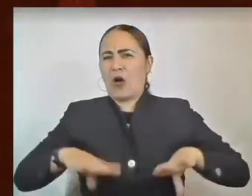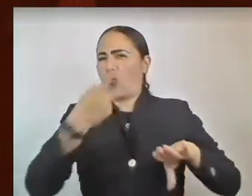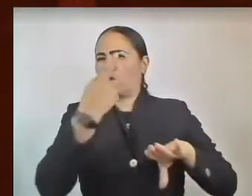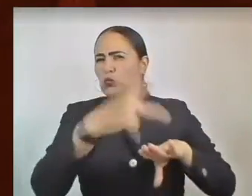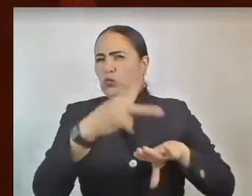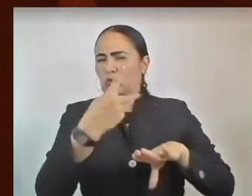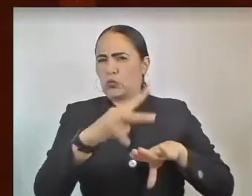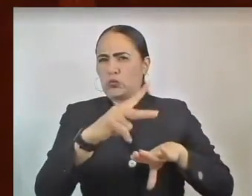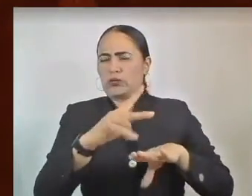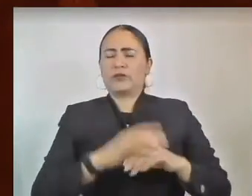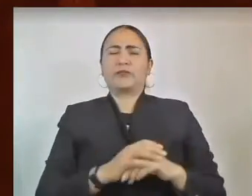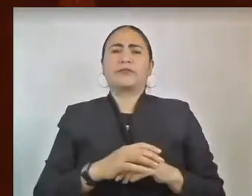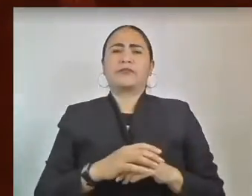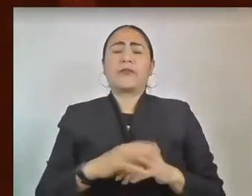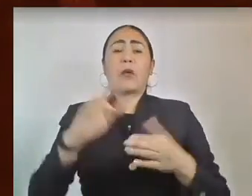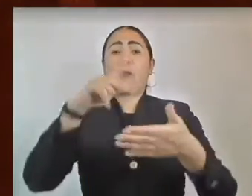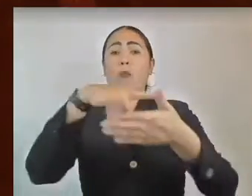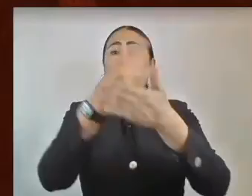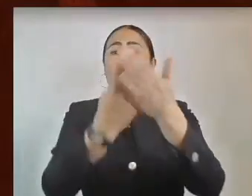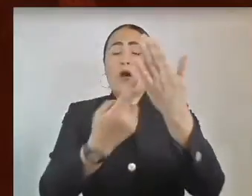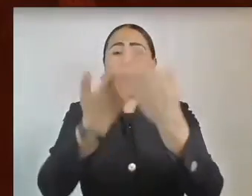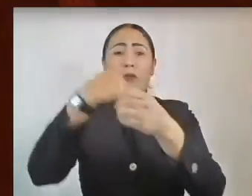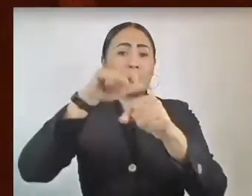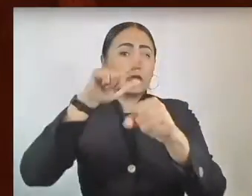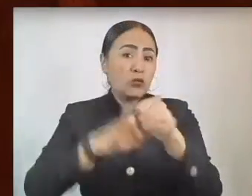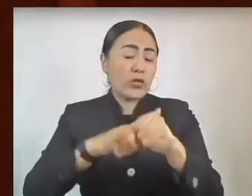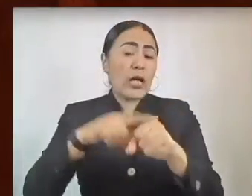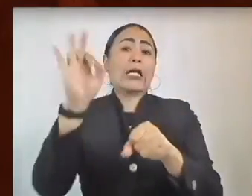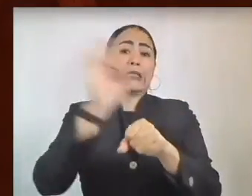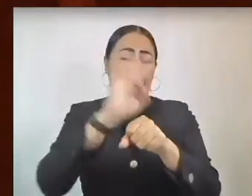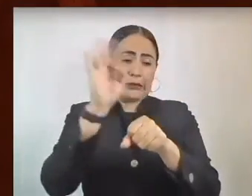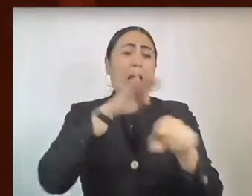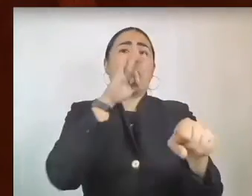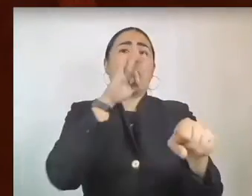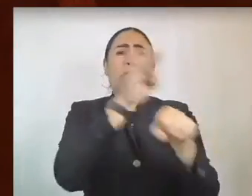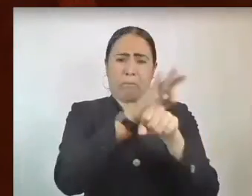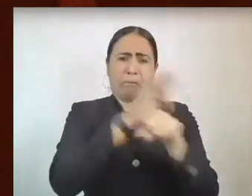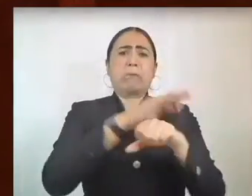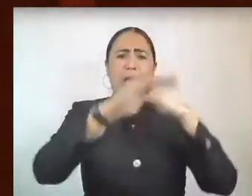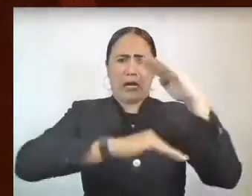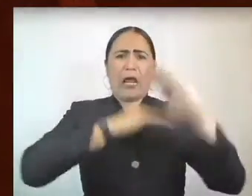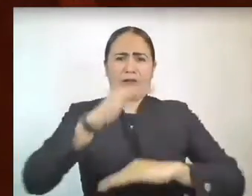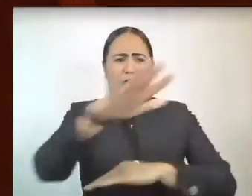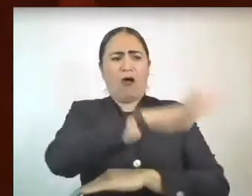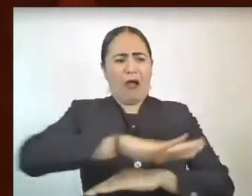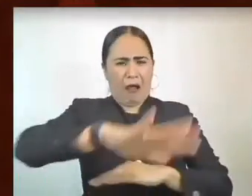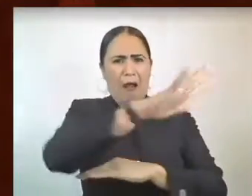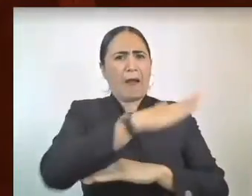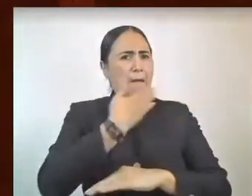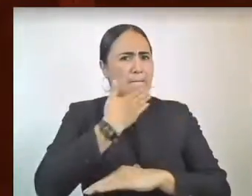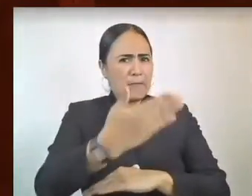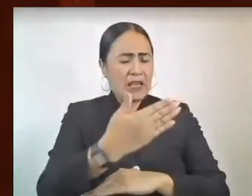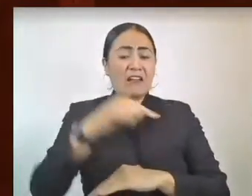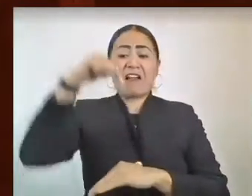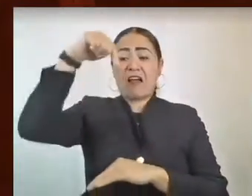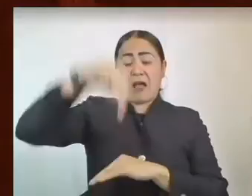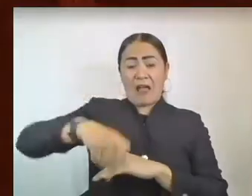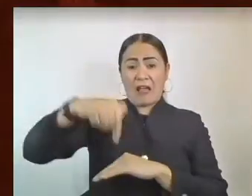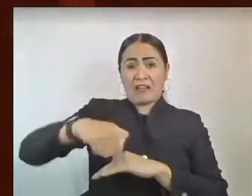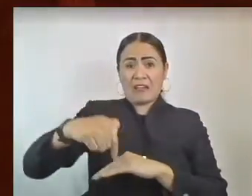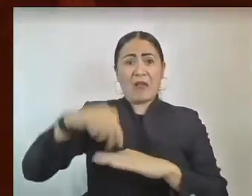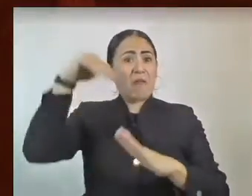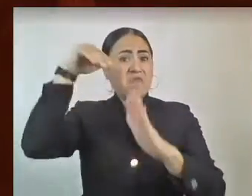que un programa social que funcione en una determinada región puede ser ineficiente en otra.